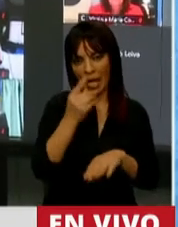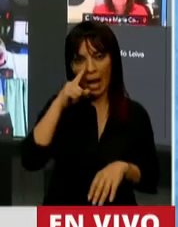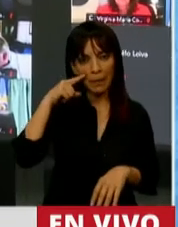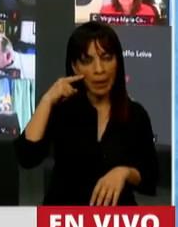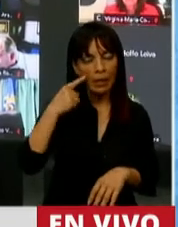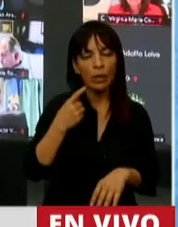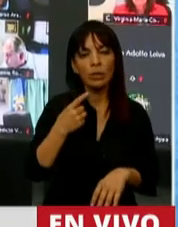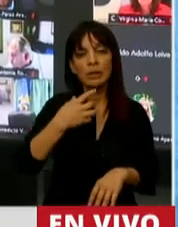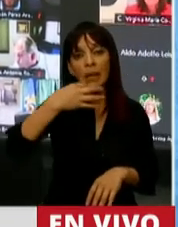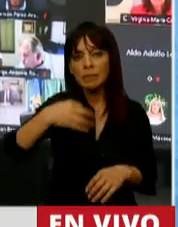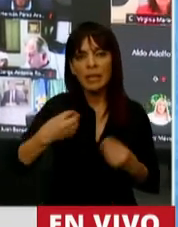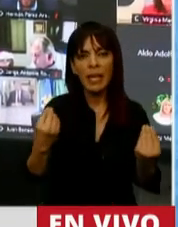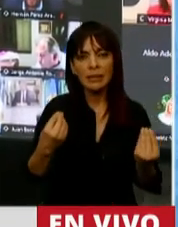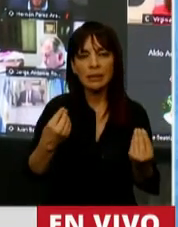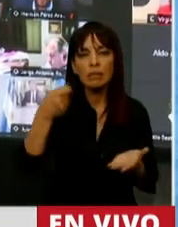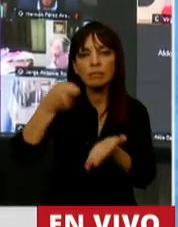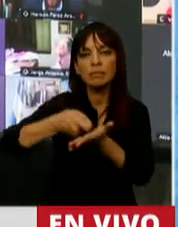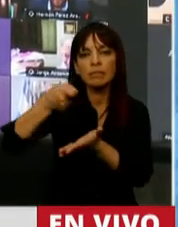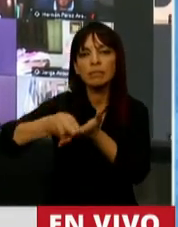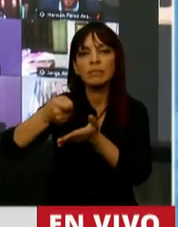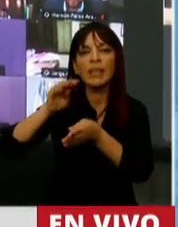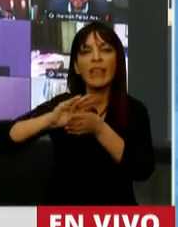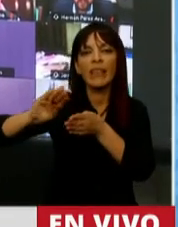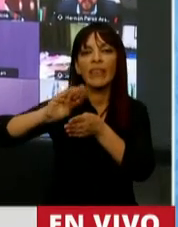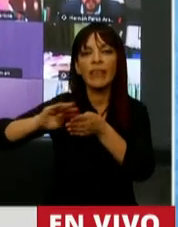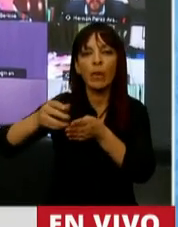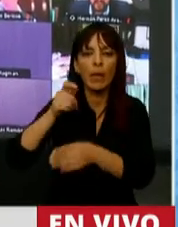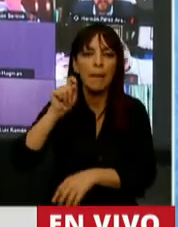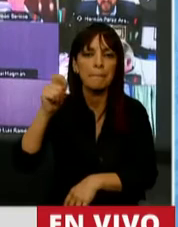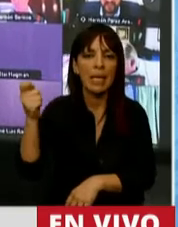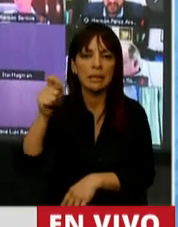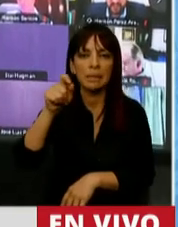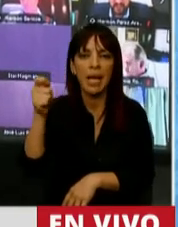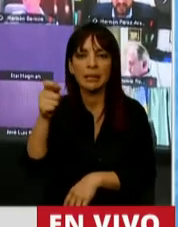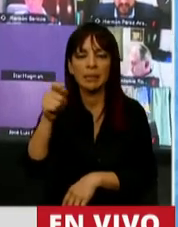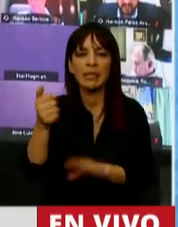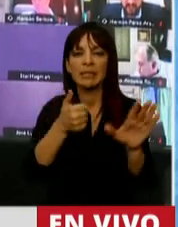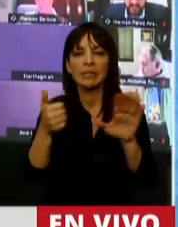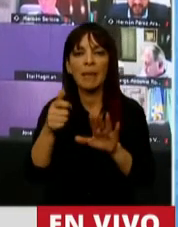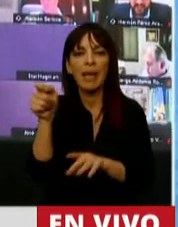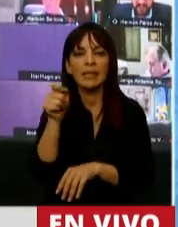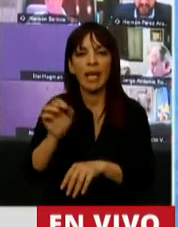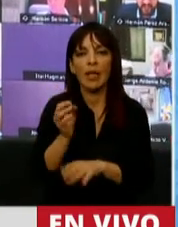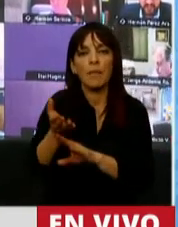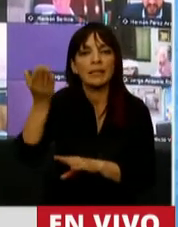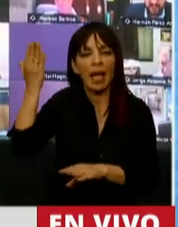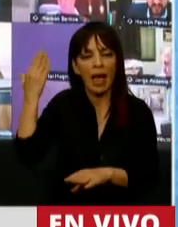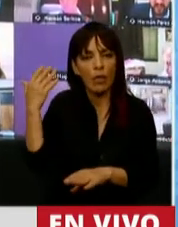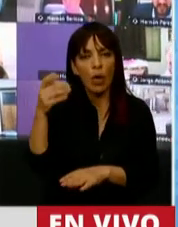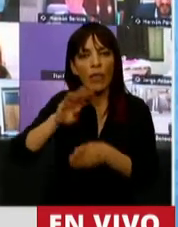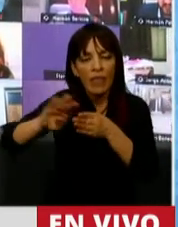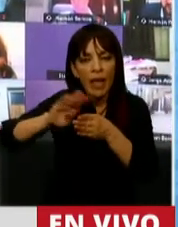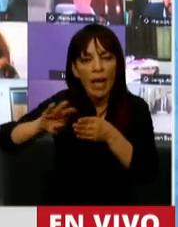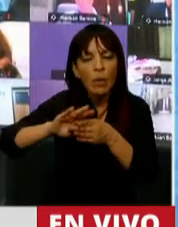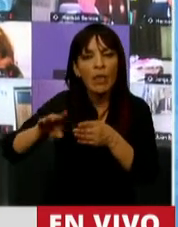lo que ha hecho es pagar una deuda, deuda de meses, de más de seis meses del año pasado. Deudas